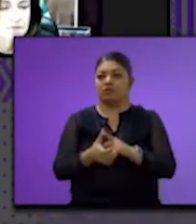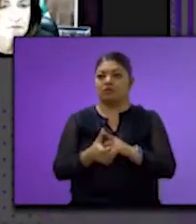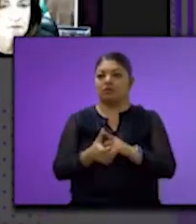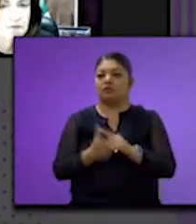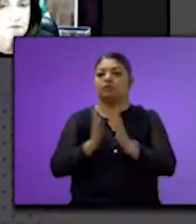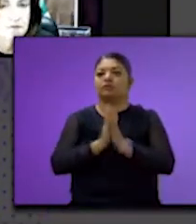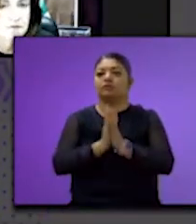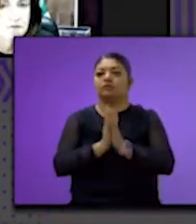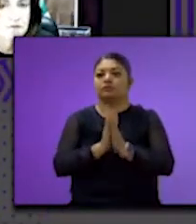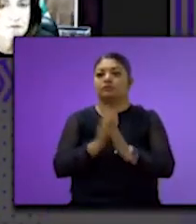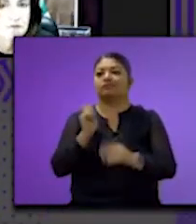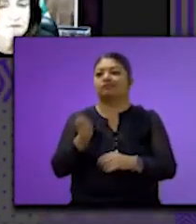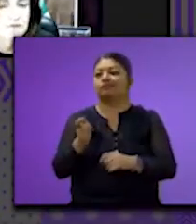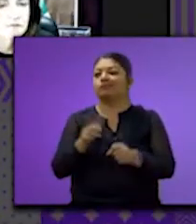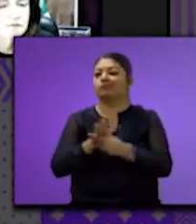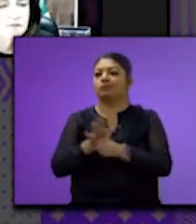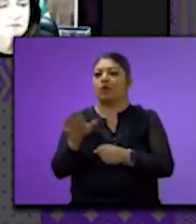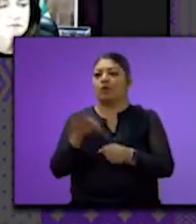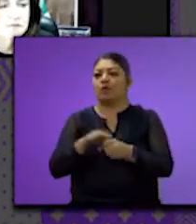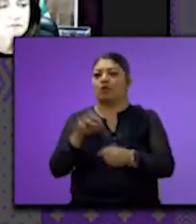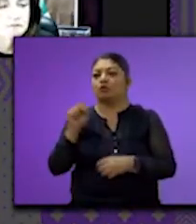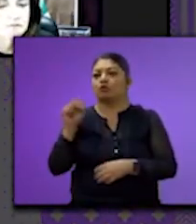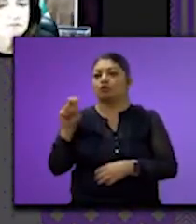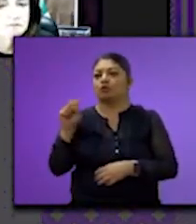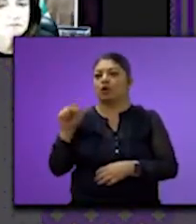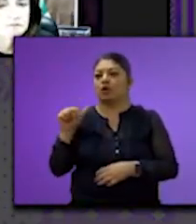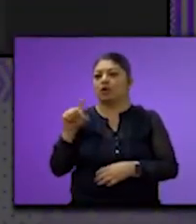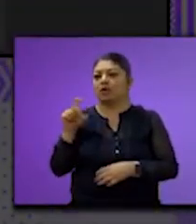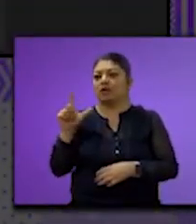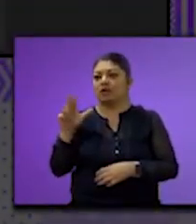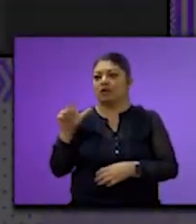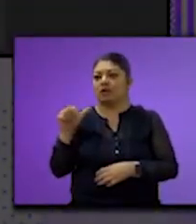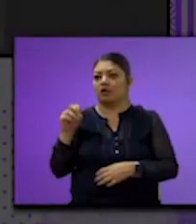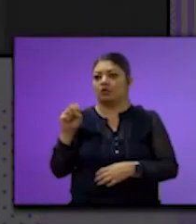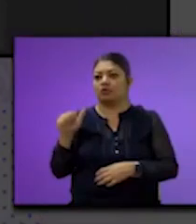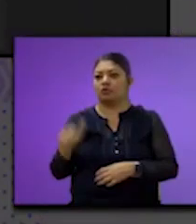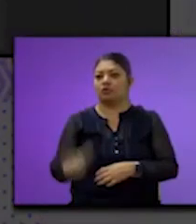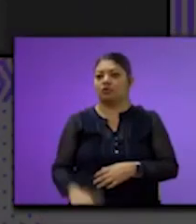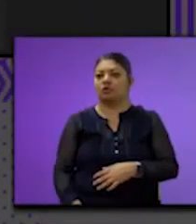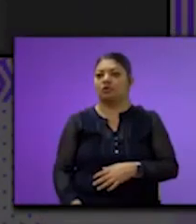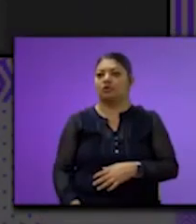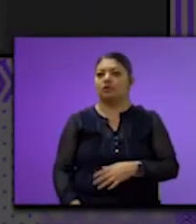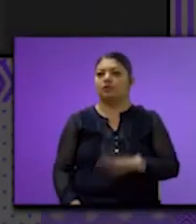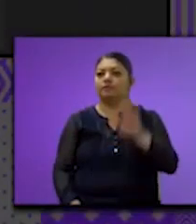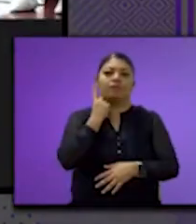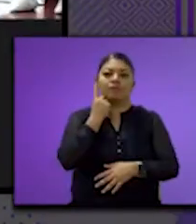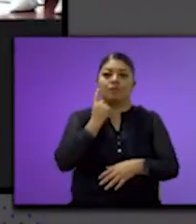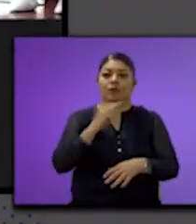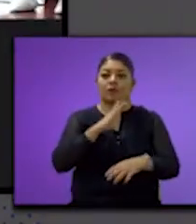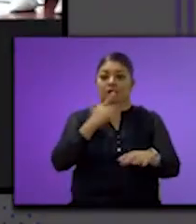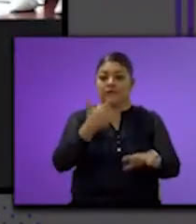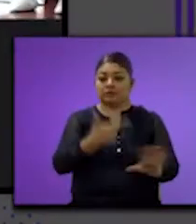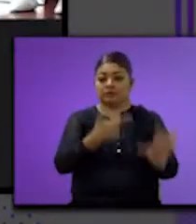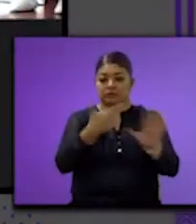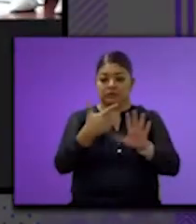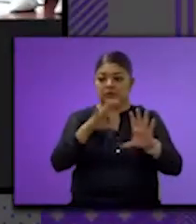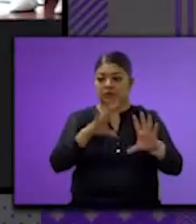multifuncionales y el servicio del software de gestión y contabilidad gubernamental denominado sistema IconG.